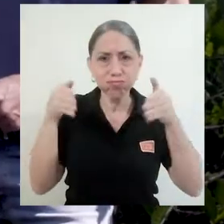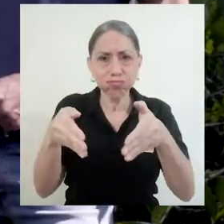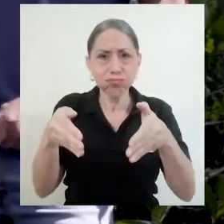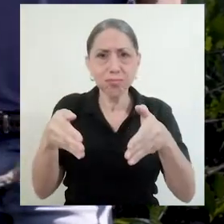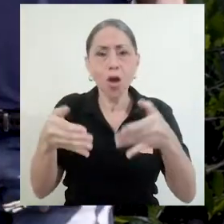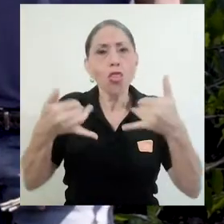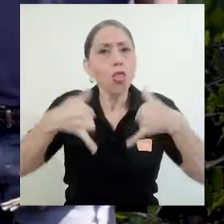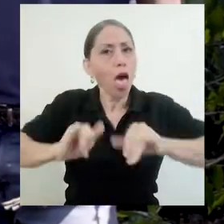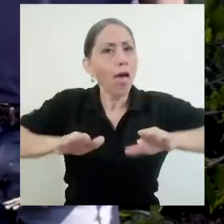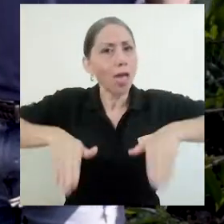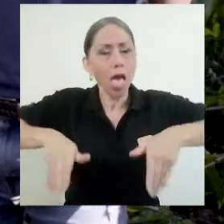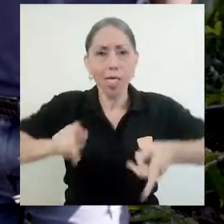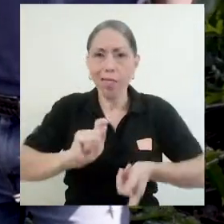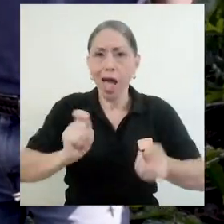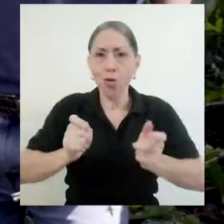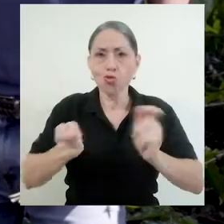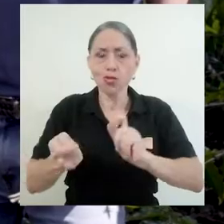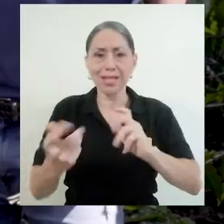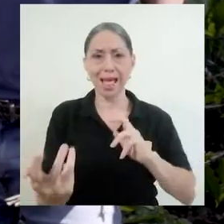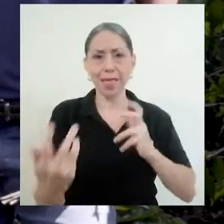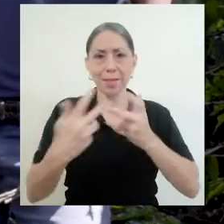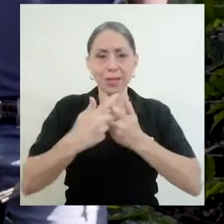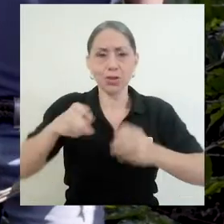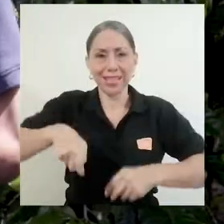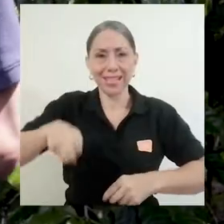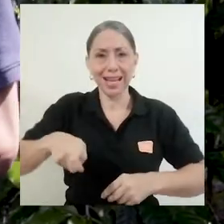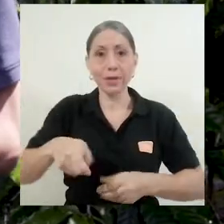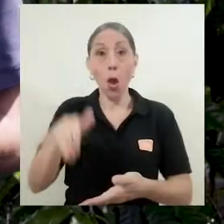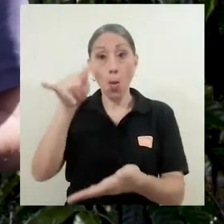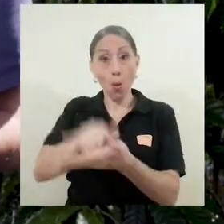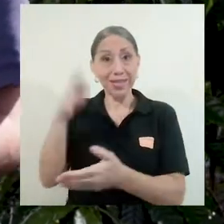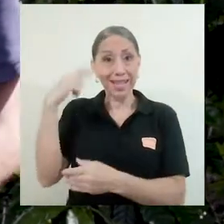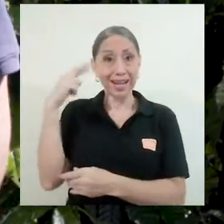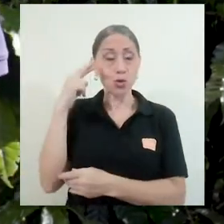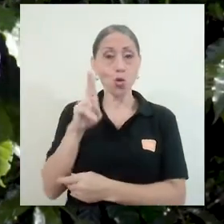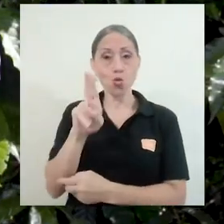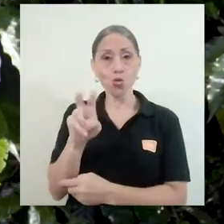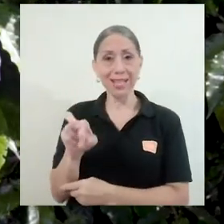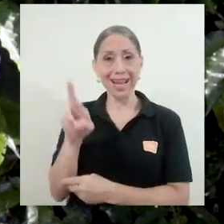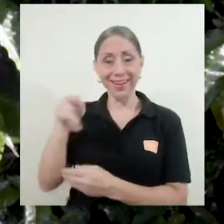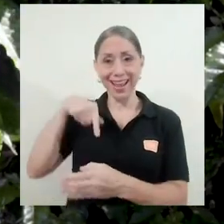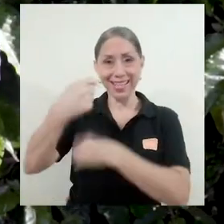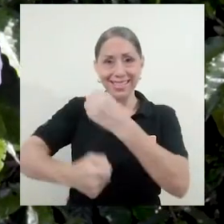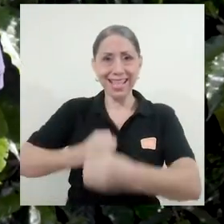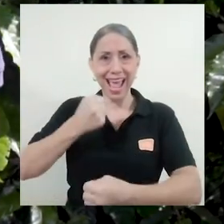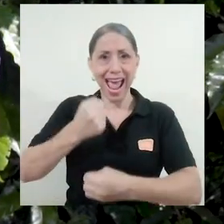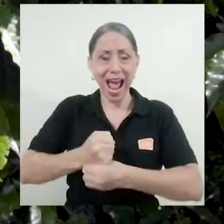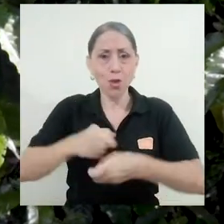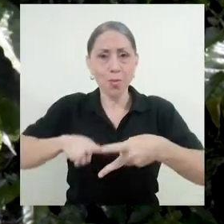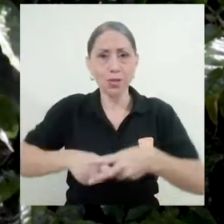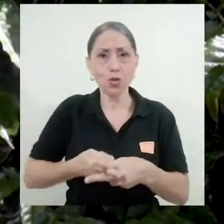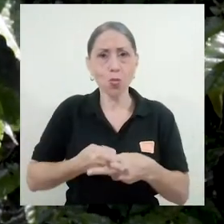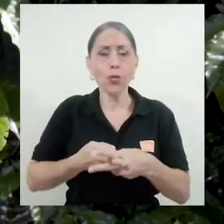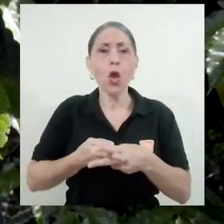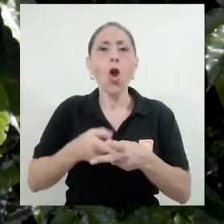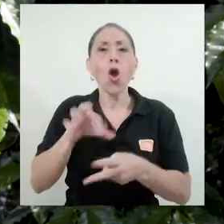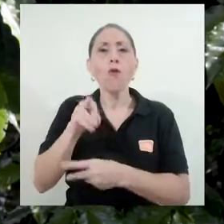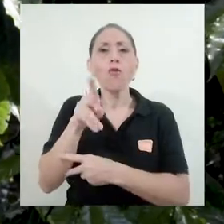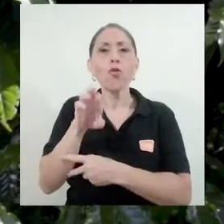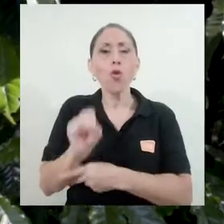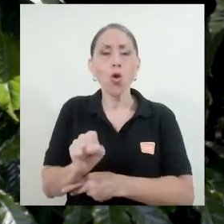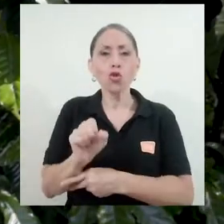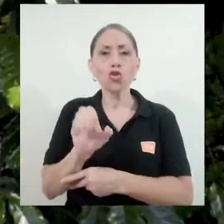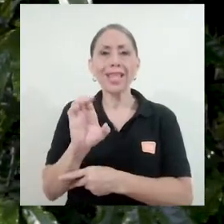hecho los ajustes y las adaptaciones necesarias. Por ello, la UCR inició este año el proyecto Flujos de Carbono y